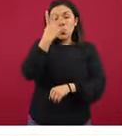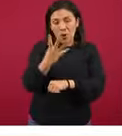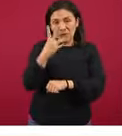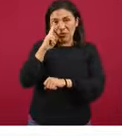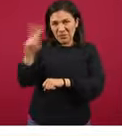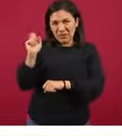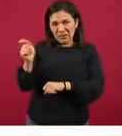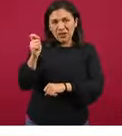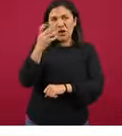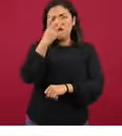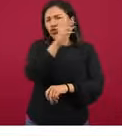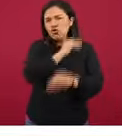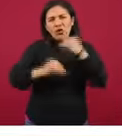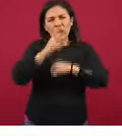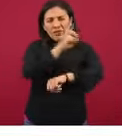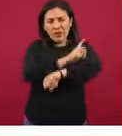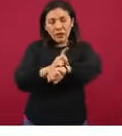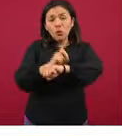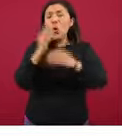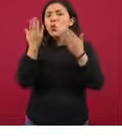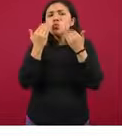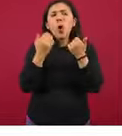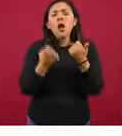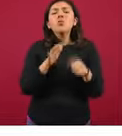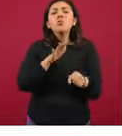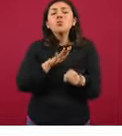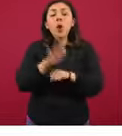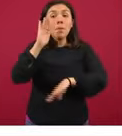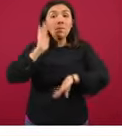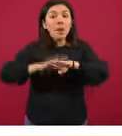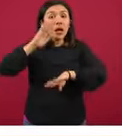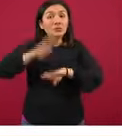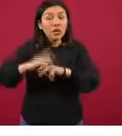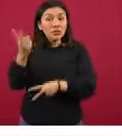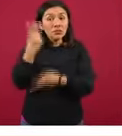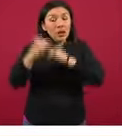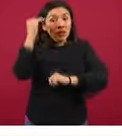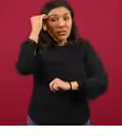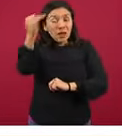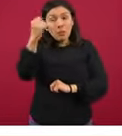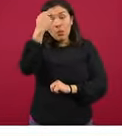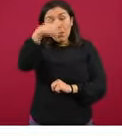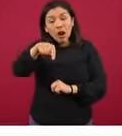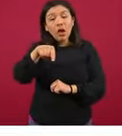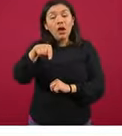tenemos a todas las delegaciones. No tenemos delegaciones que estén incrementando en su tiempo